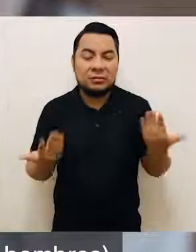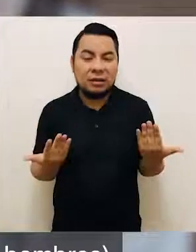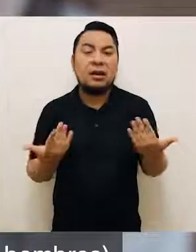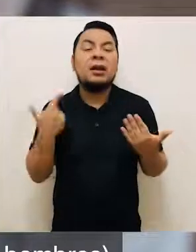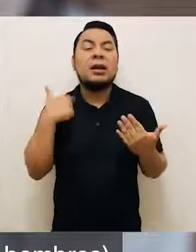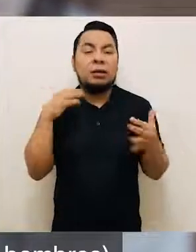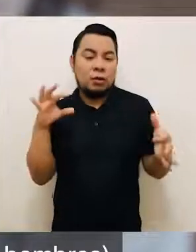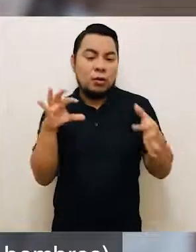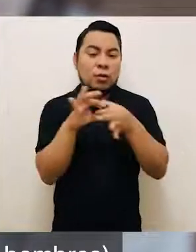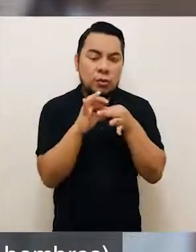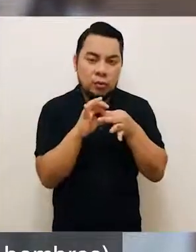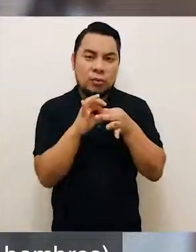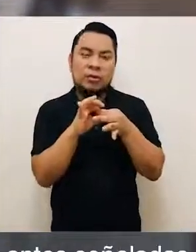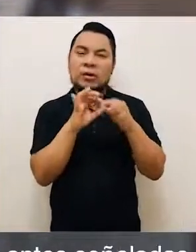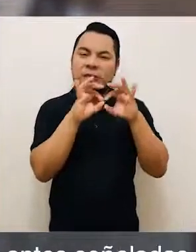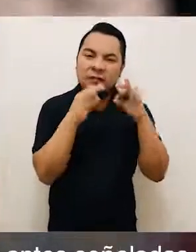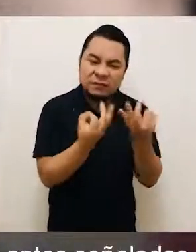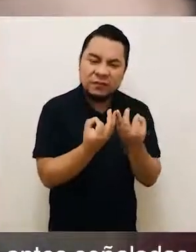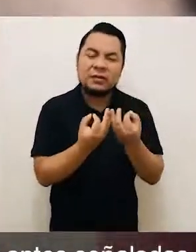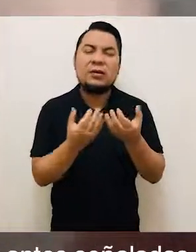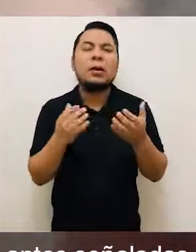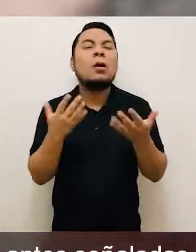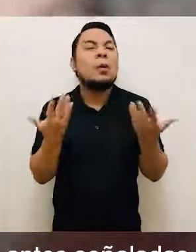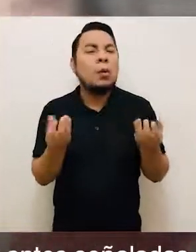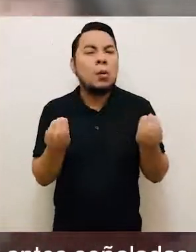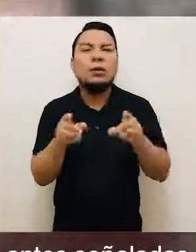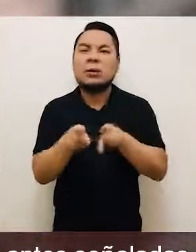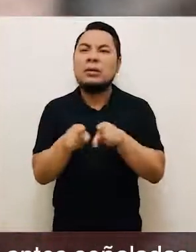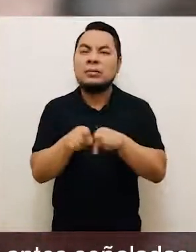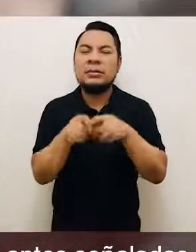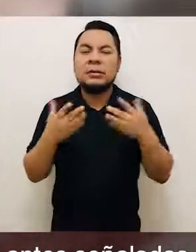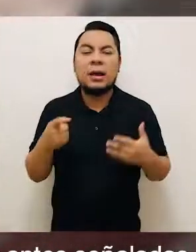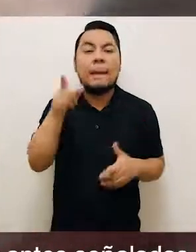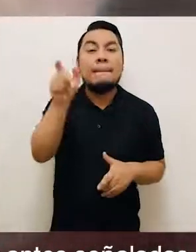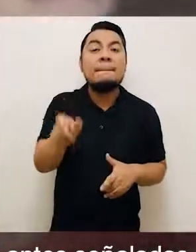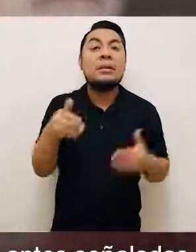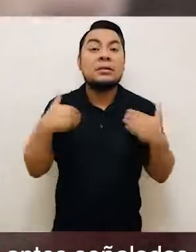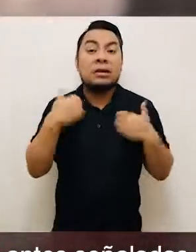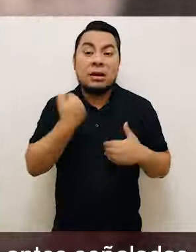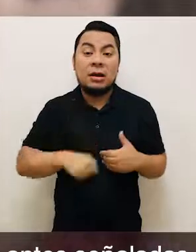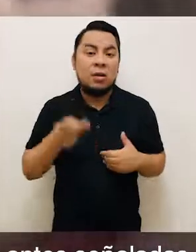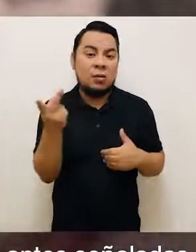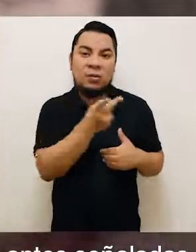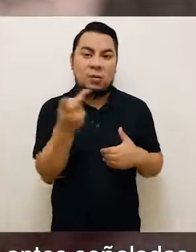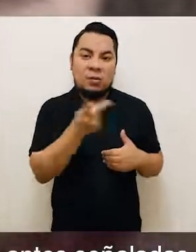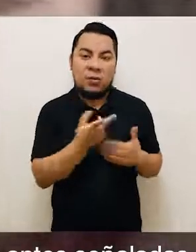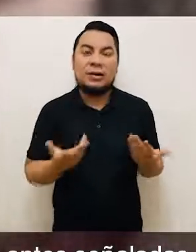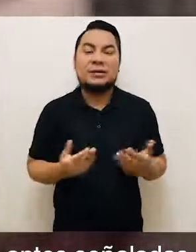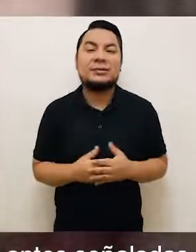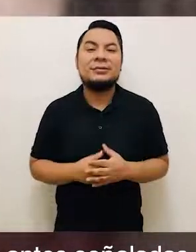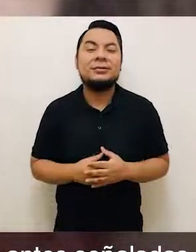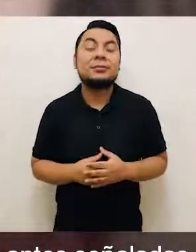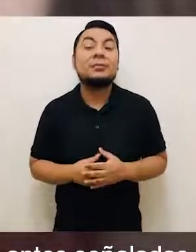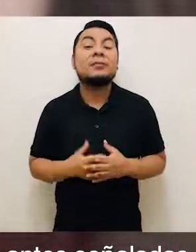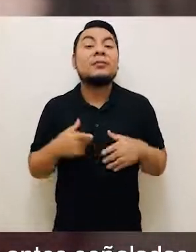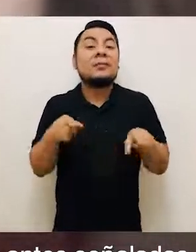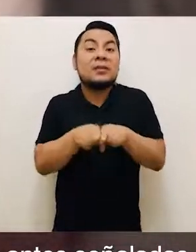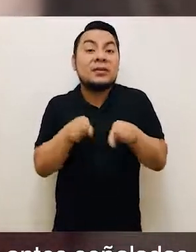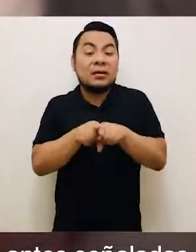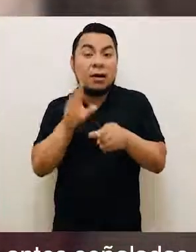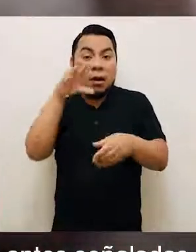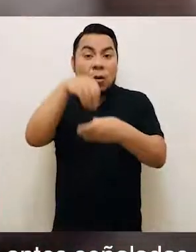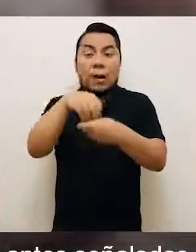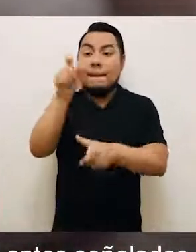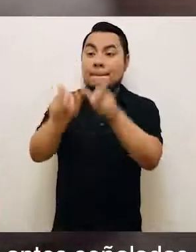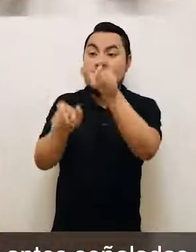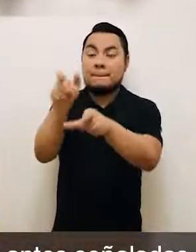o hayan tenido vínculo de parentesco, concubinato o también personas que tengan hijos en común. Además, se